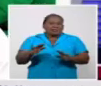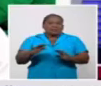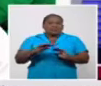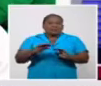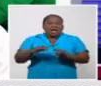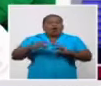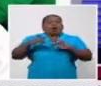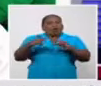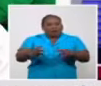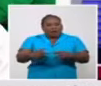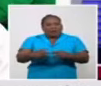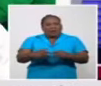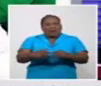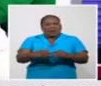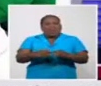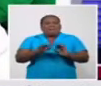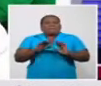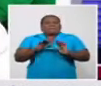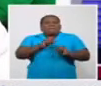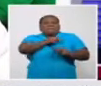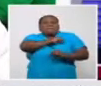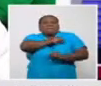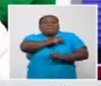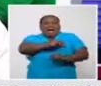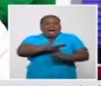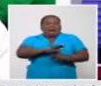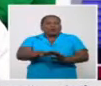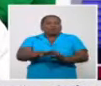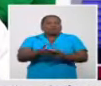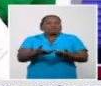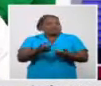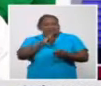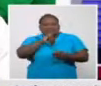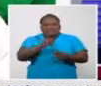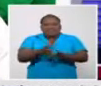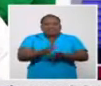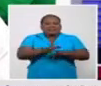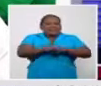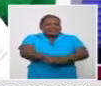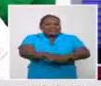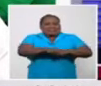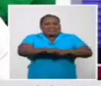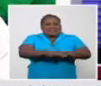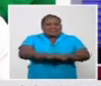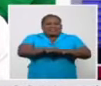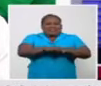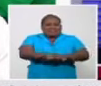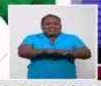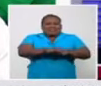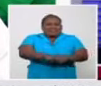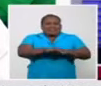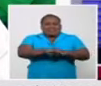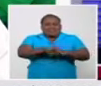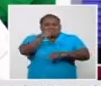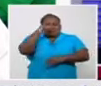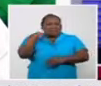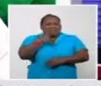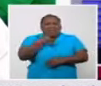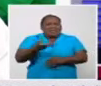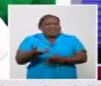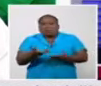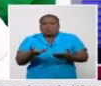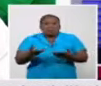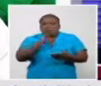parada que no fue posible su reanimación, a pesar de las maniobras que se hicieron para ellos.